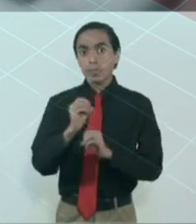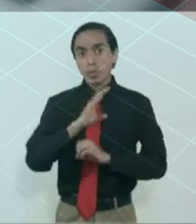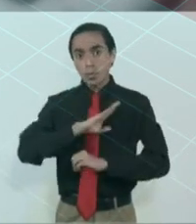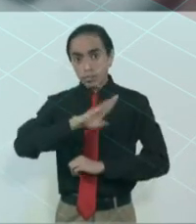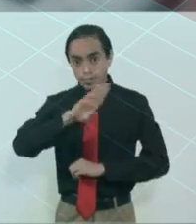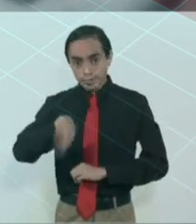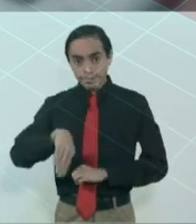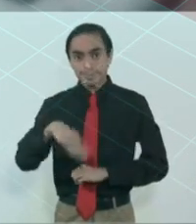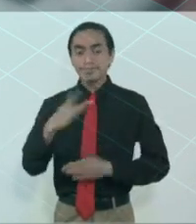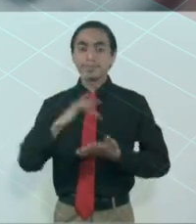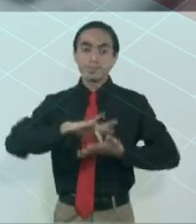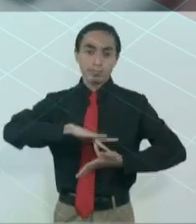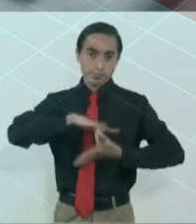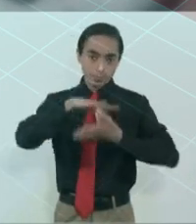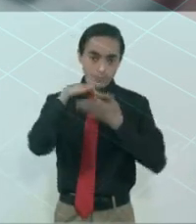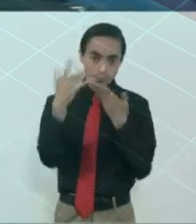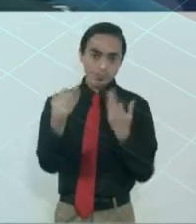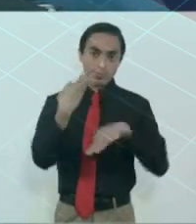a todos ustedes.